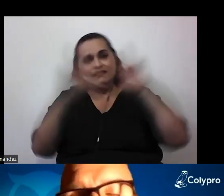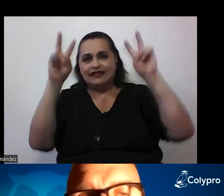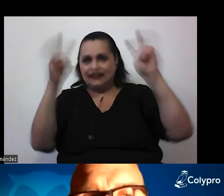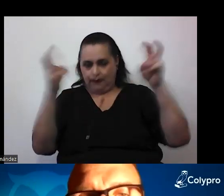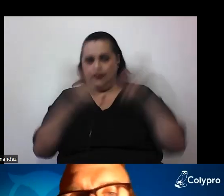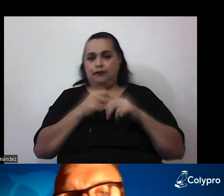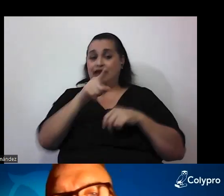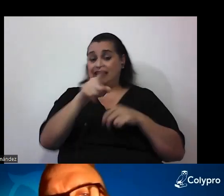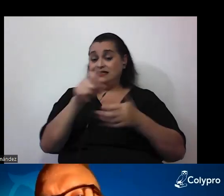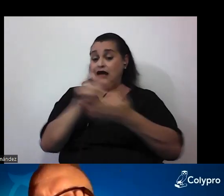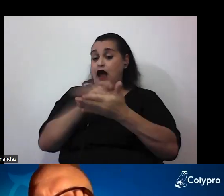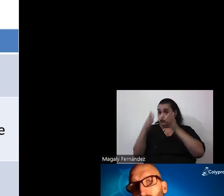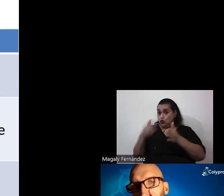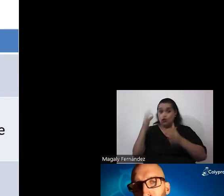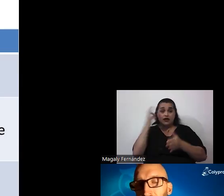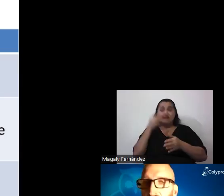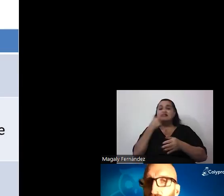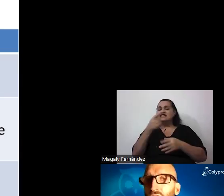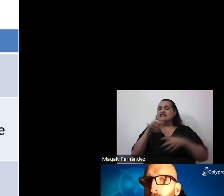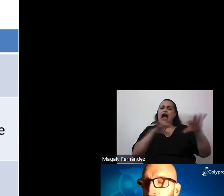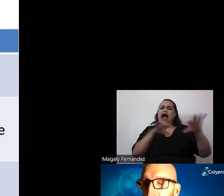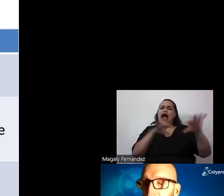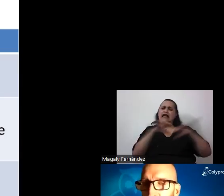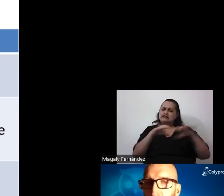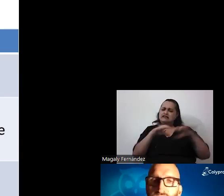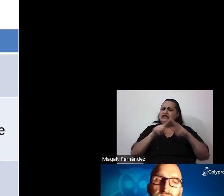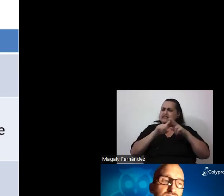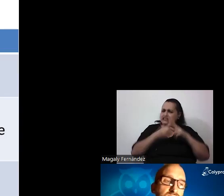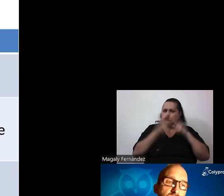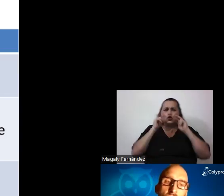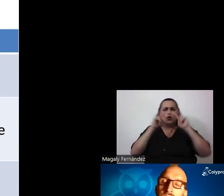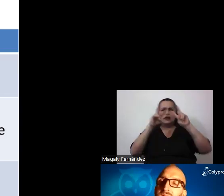esta autora nos dice bueno primero tenemos actividades de iniciación exploración